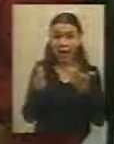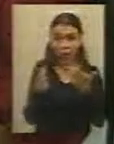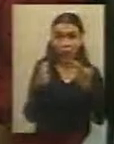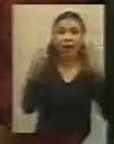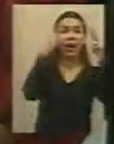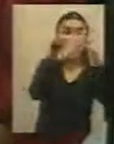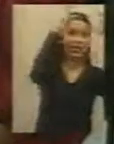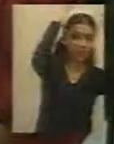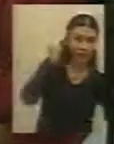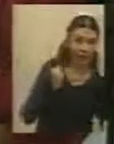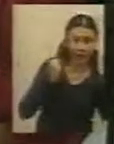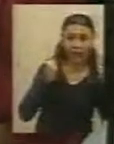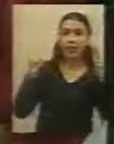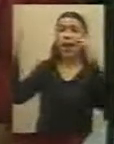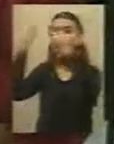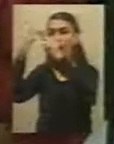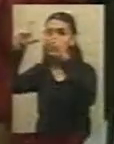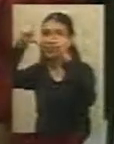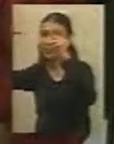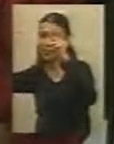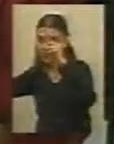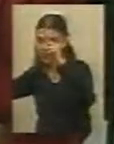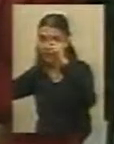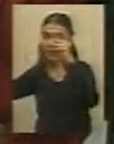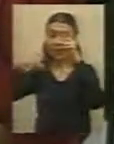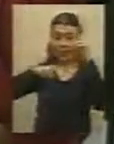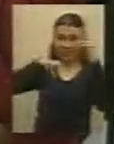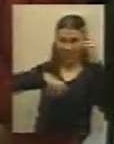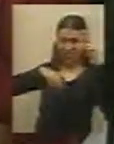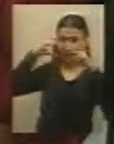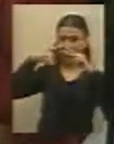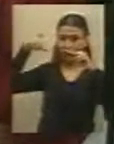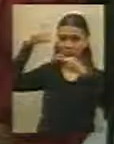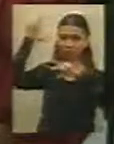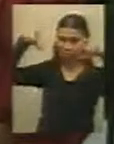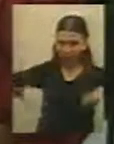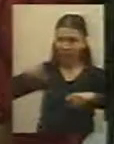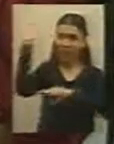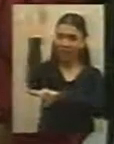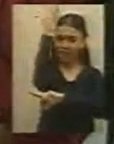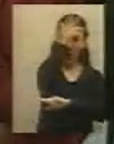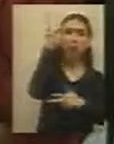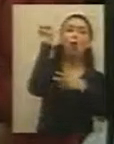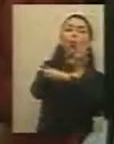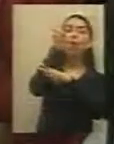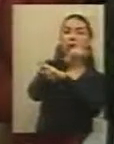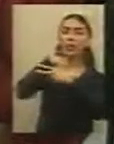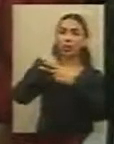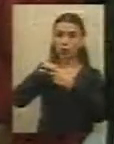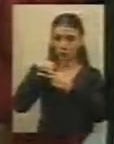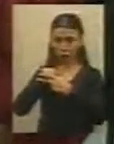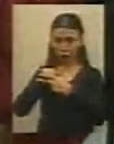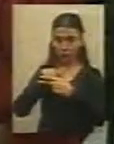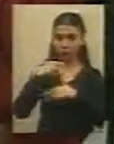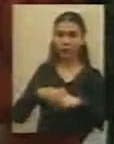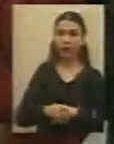más lejos, que era una de las inquietudes que tenían los vecinos y que al escuchar, a ver, uno siempre cuando hace las cosas en la administración,